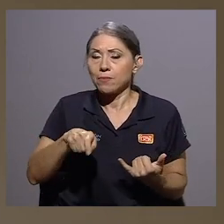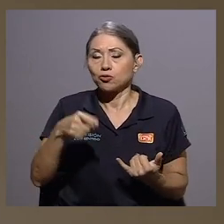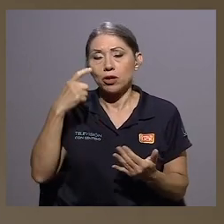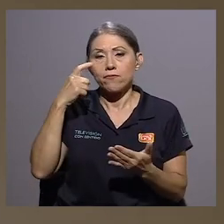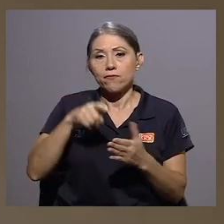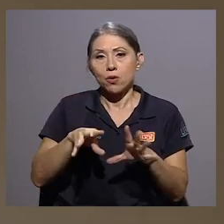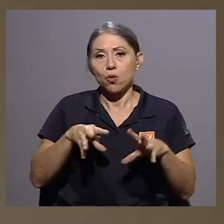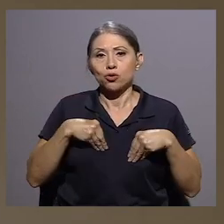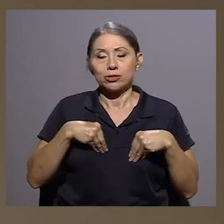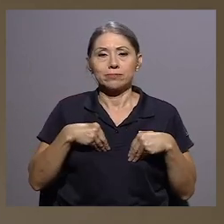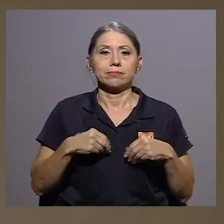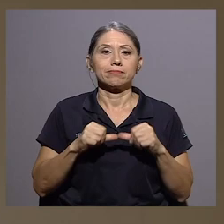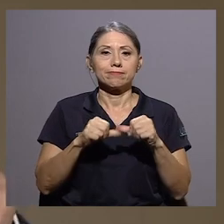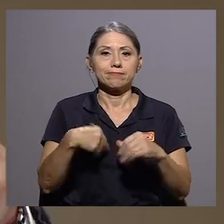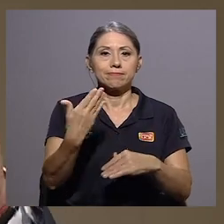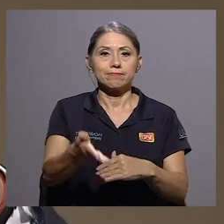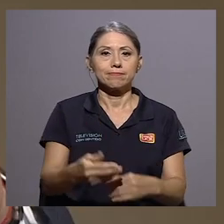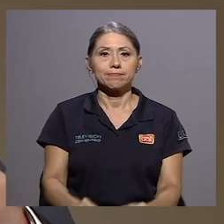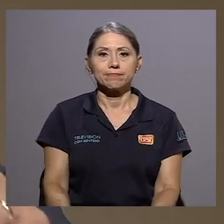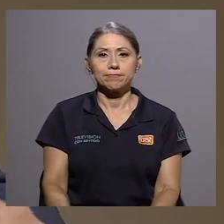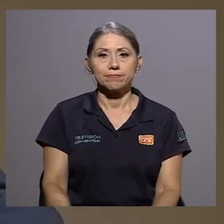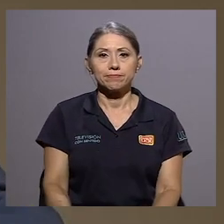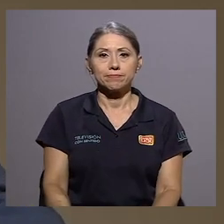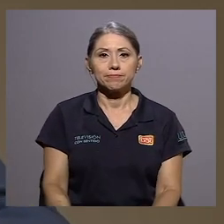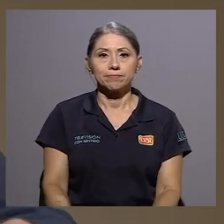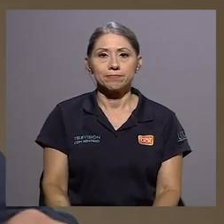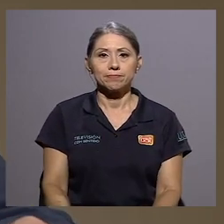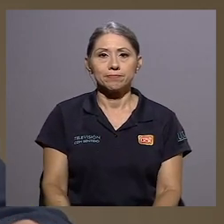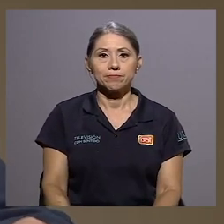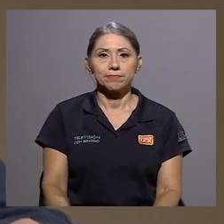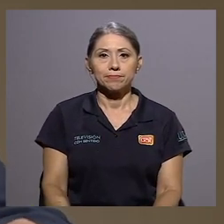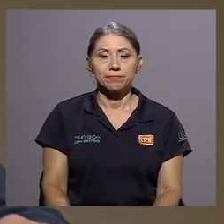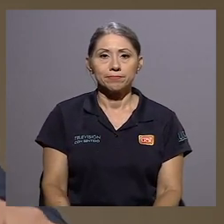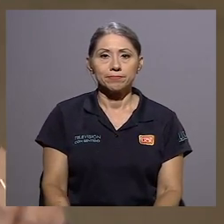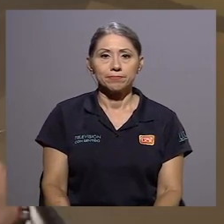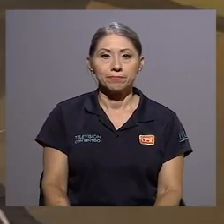humanos que hoy casualmente debemos de reconocer. Ya casi regresamos.